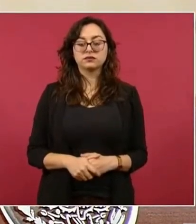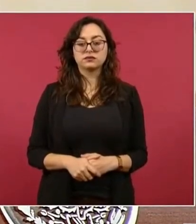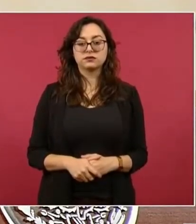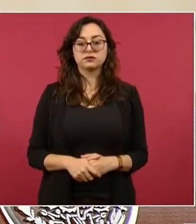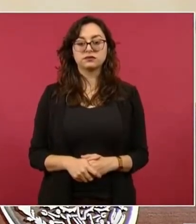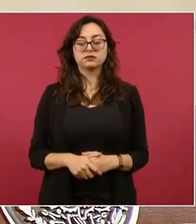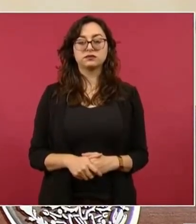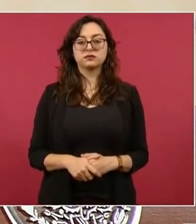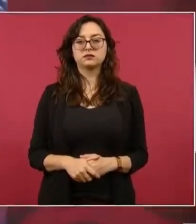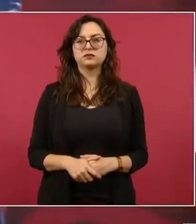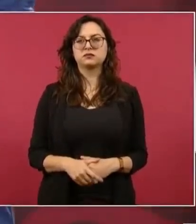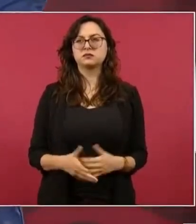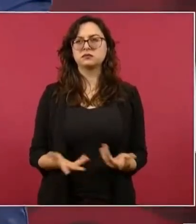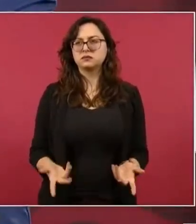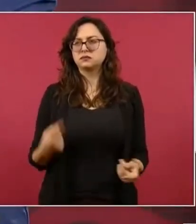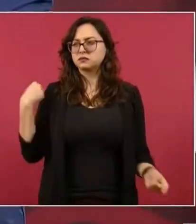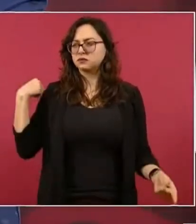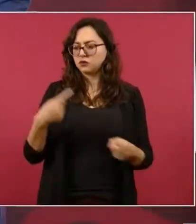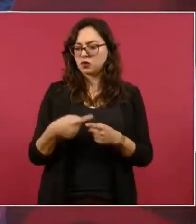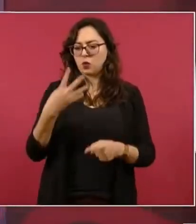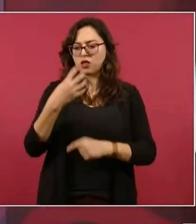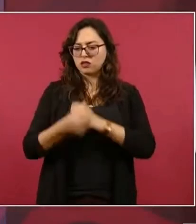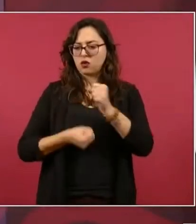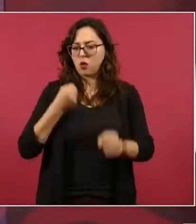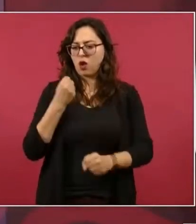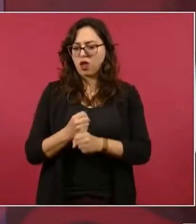Pues hemos ahorrado, yo calculo que como